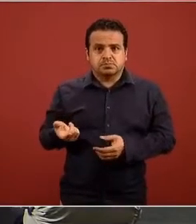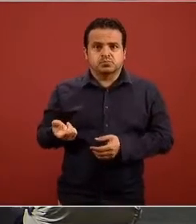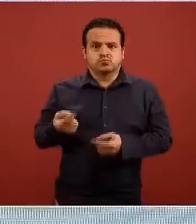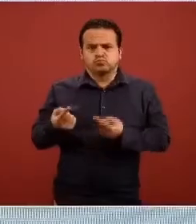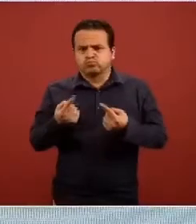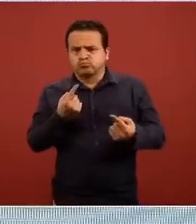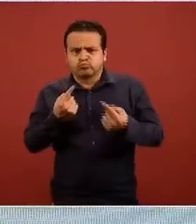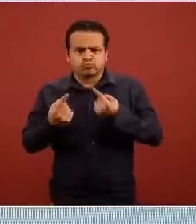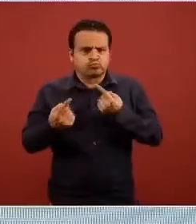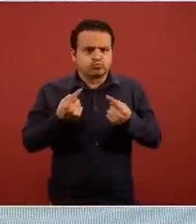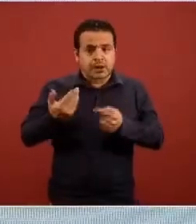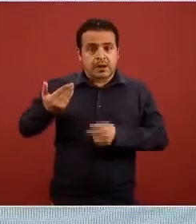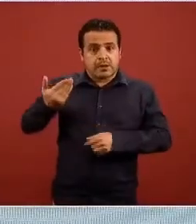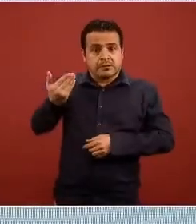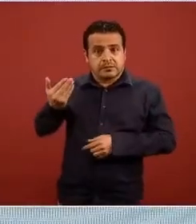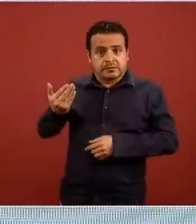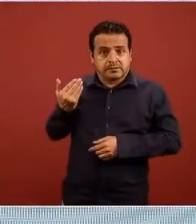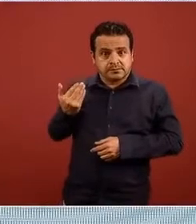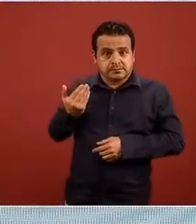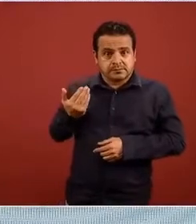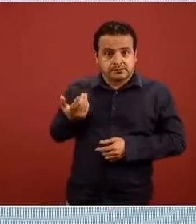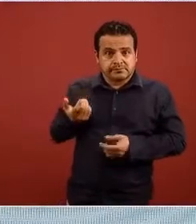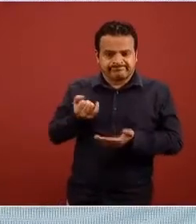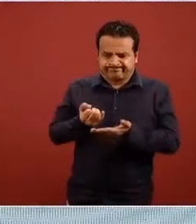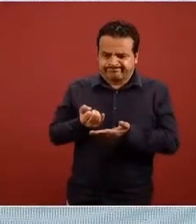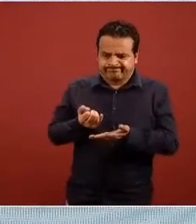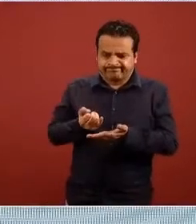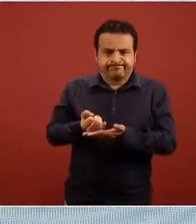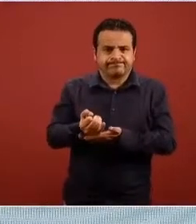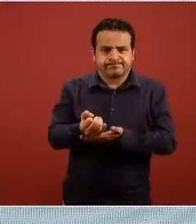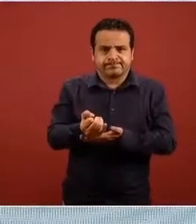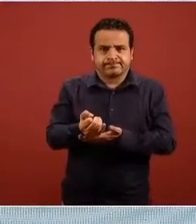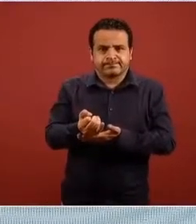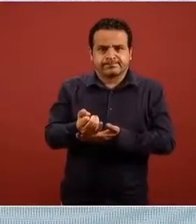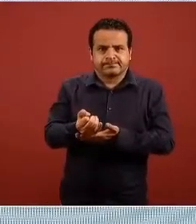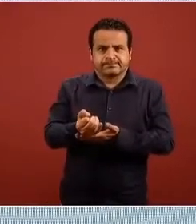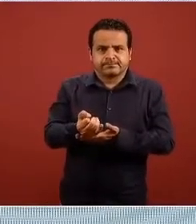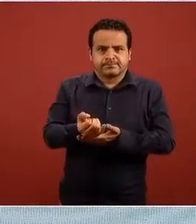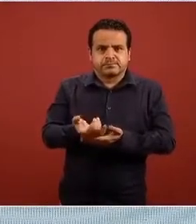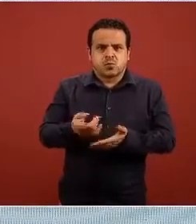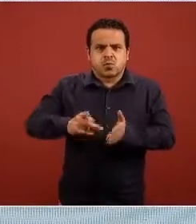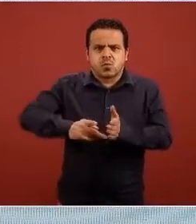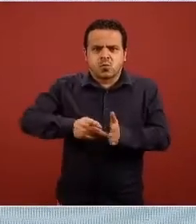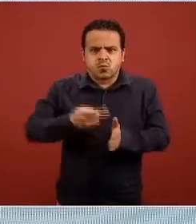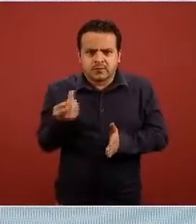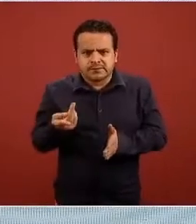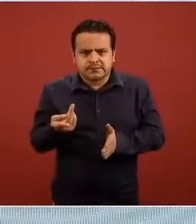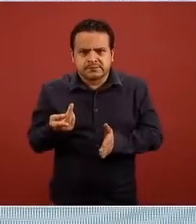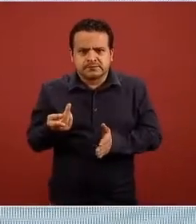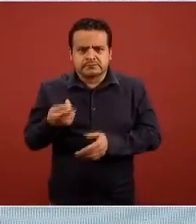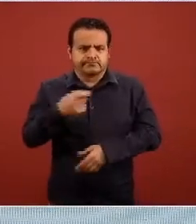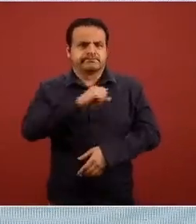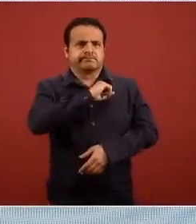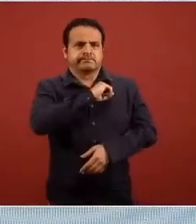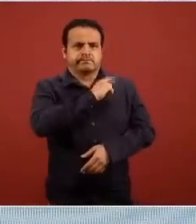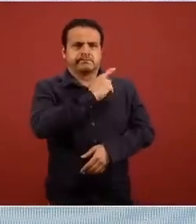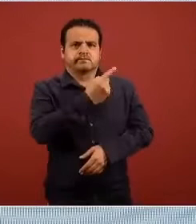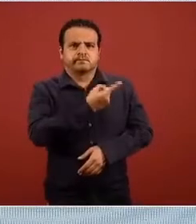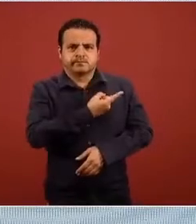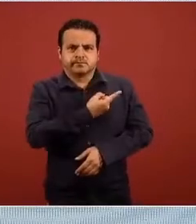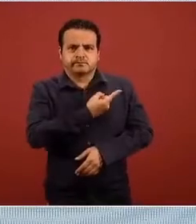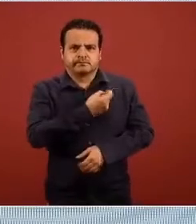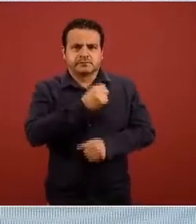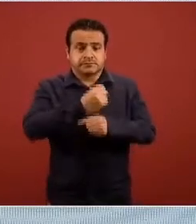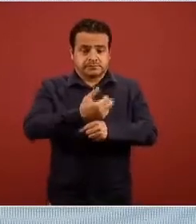adoptó o resolvió adoptar las medidas propuestas por la Secretaría de Salud que extienden la